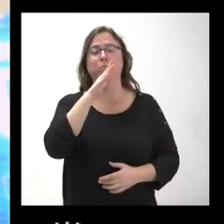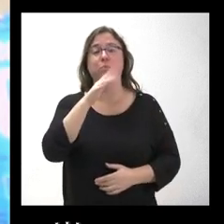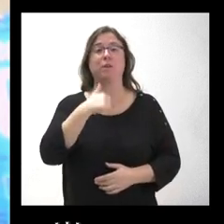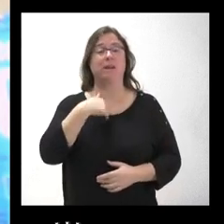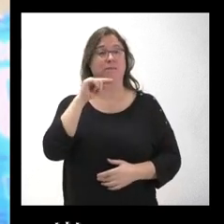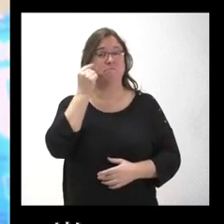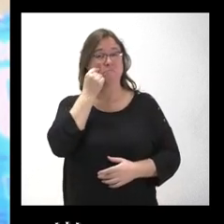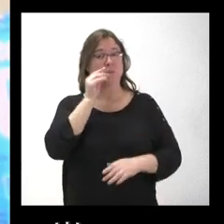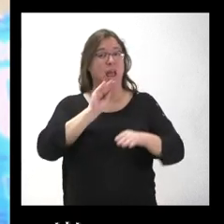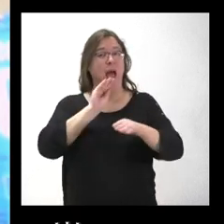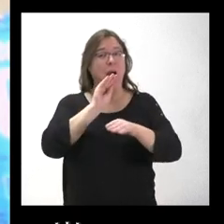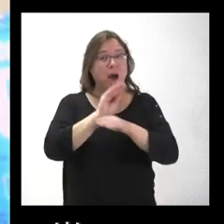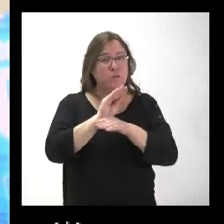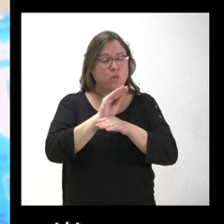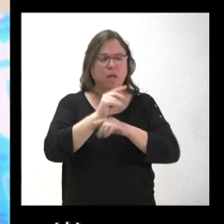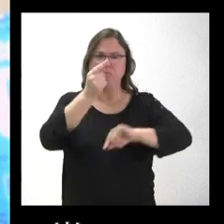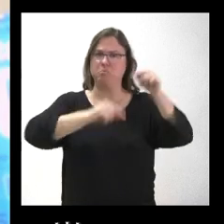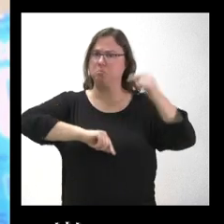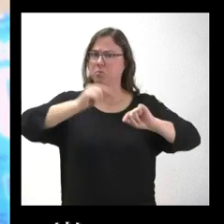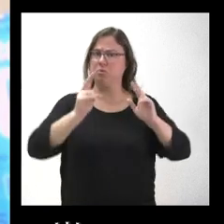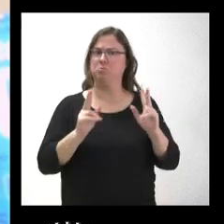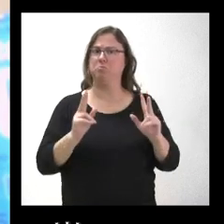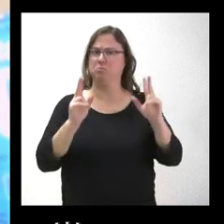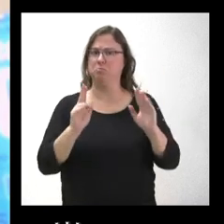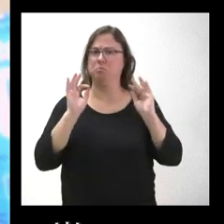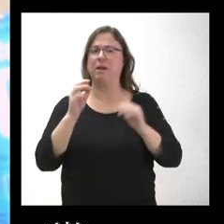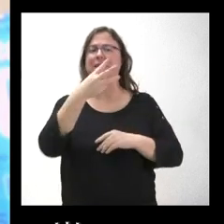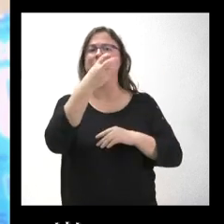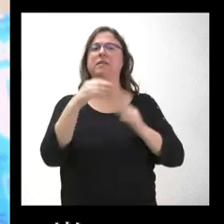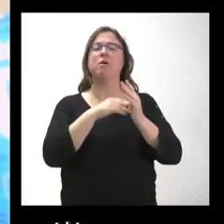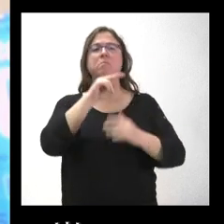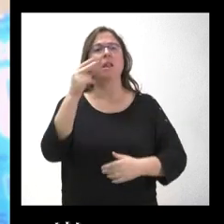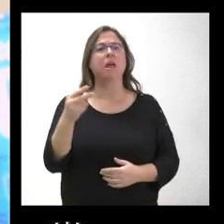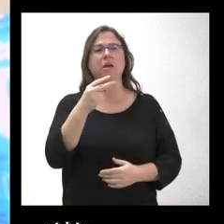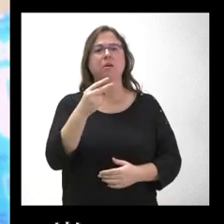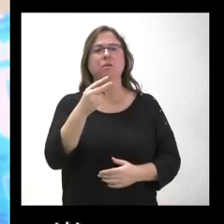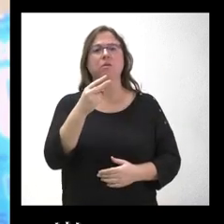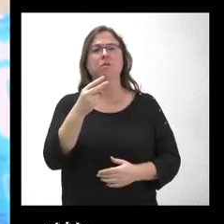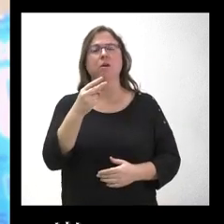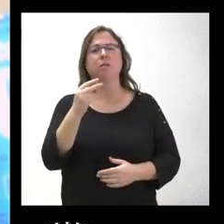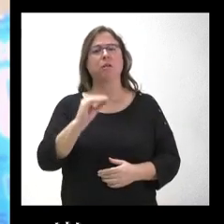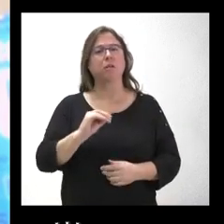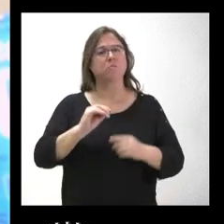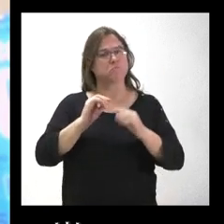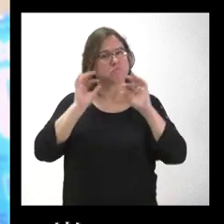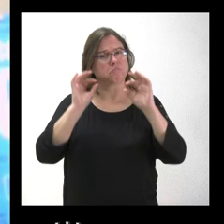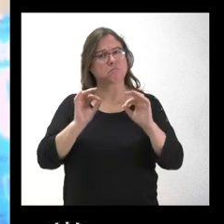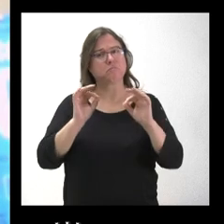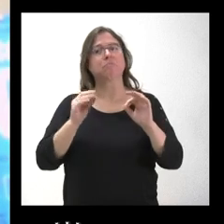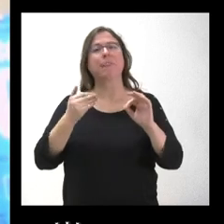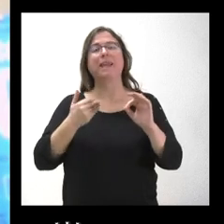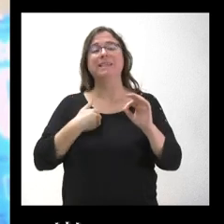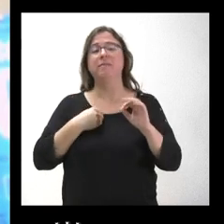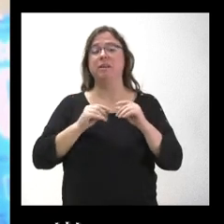ayudas tenían un presupuesto acotado, acerca de 300.000 euros, y las ha percibido, ha quedado, digamos, sin